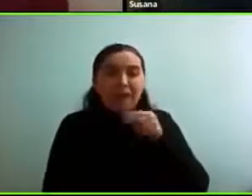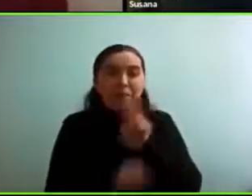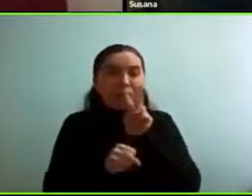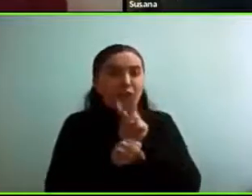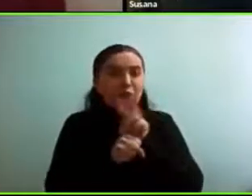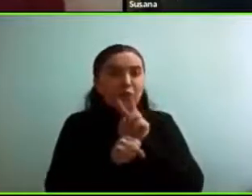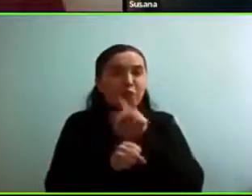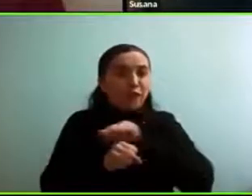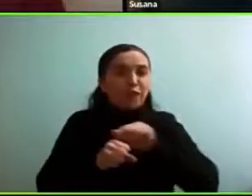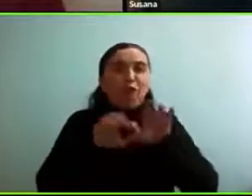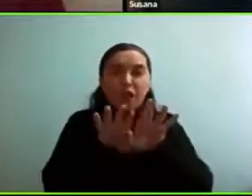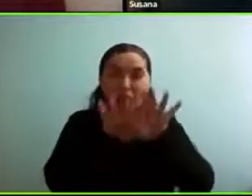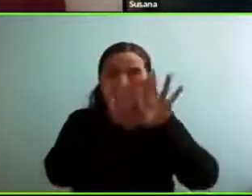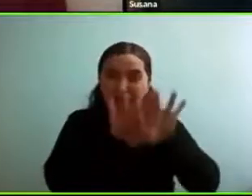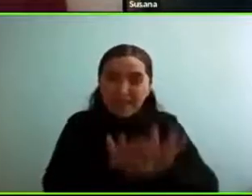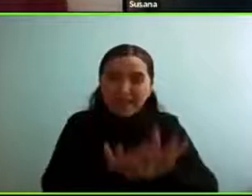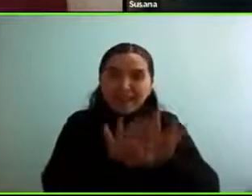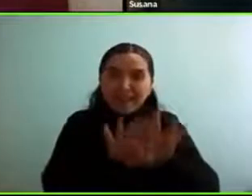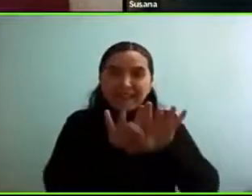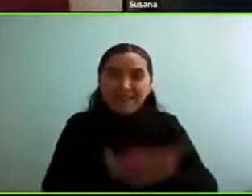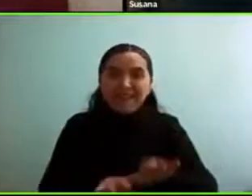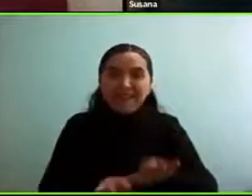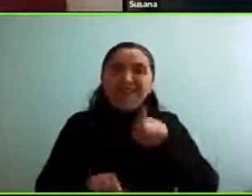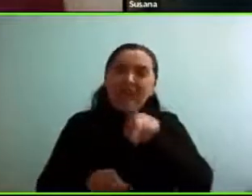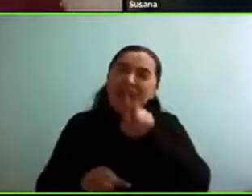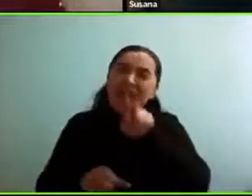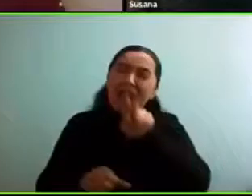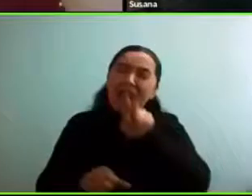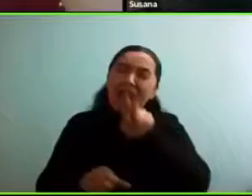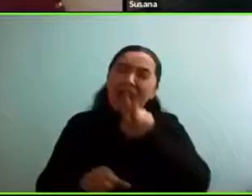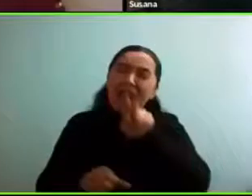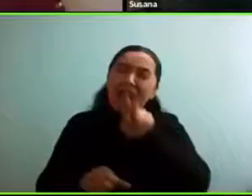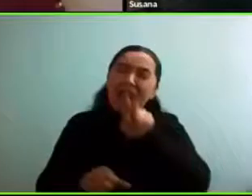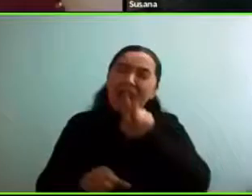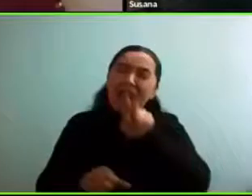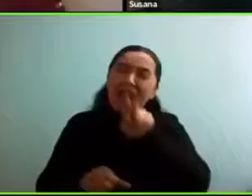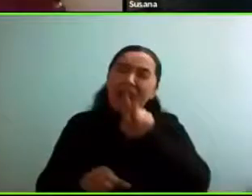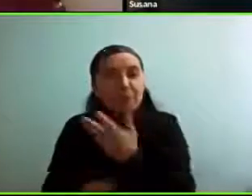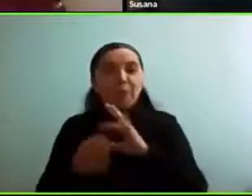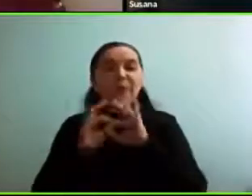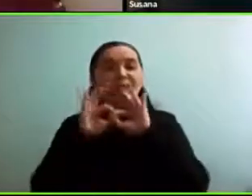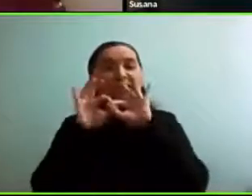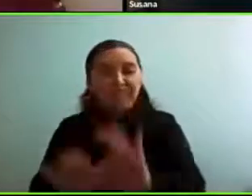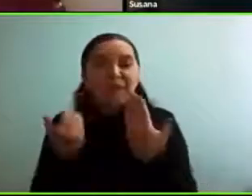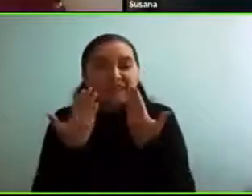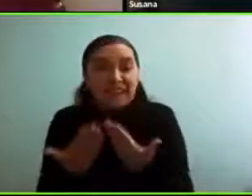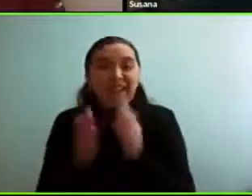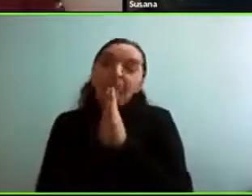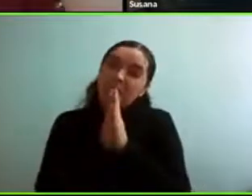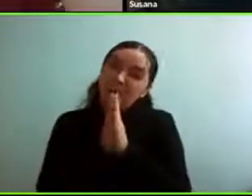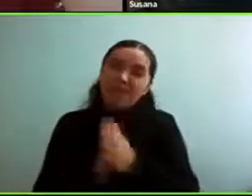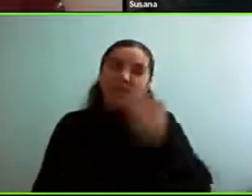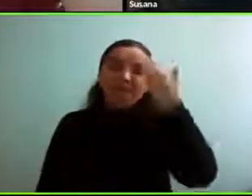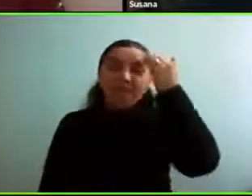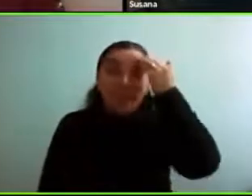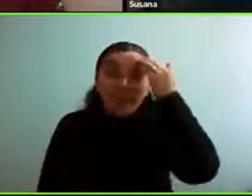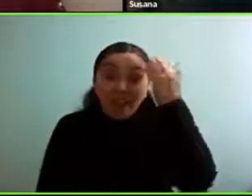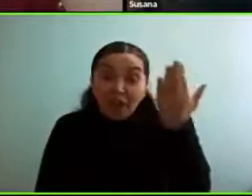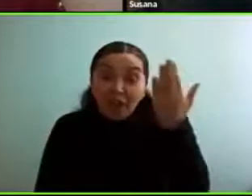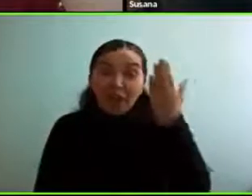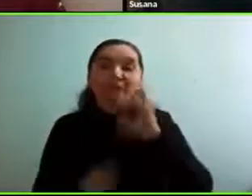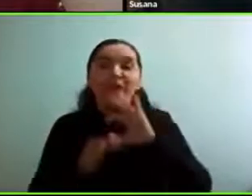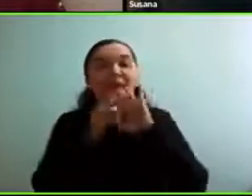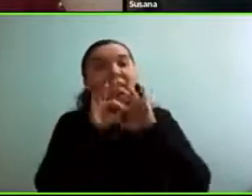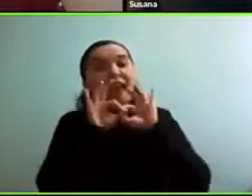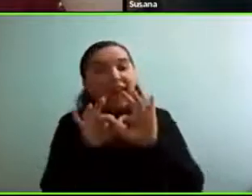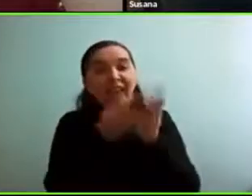lo mencionan varias veces. Muchas gracias, Susana, por estar acá. Por favor. Hola, Francisco. Gracias por la invitación.